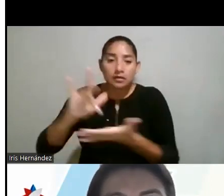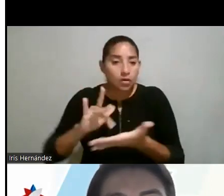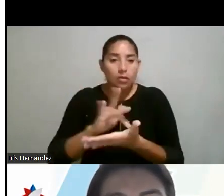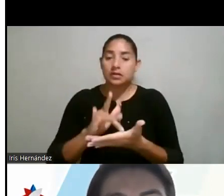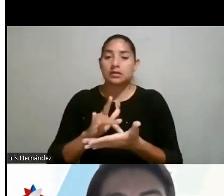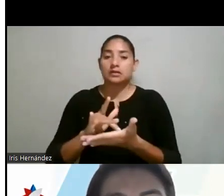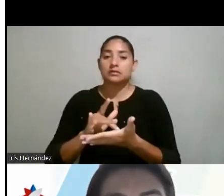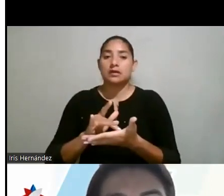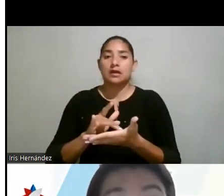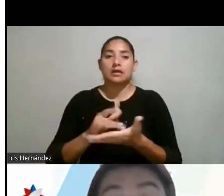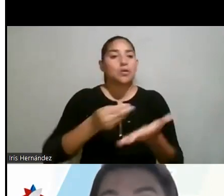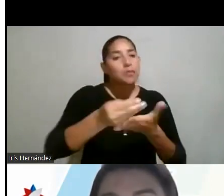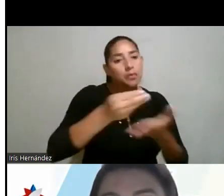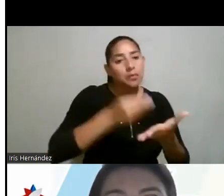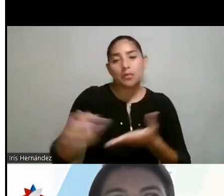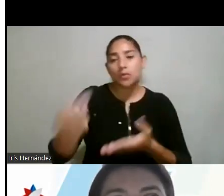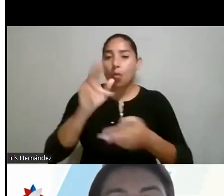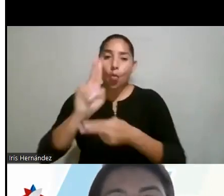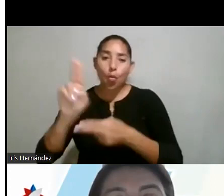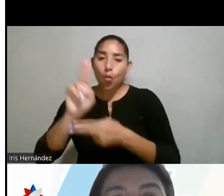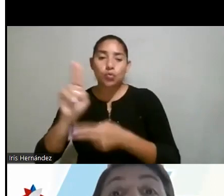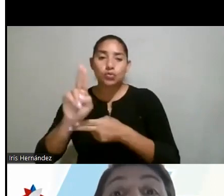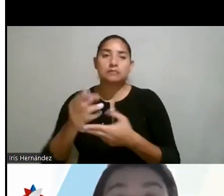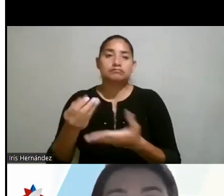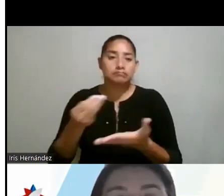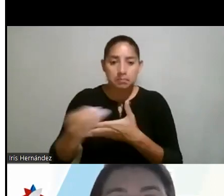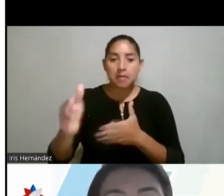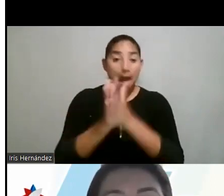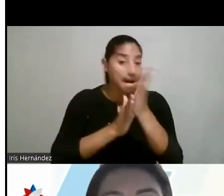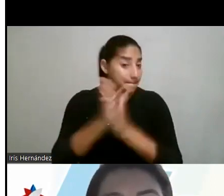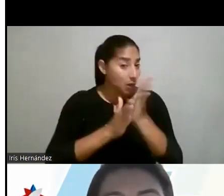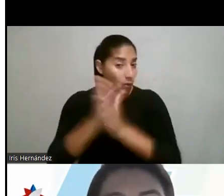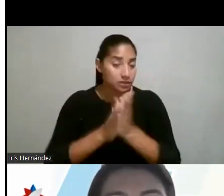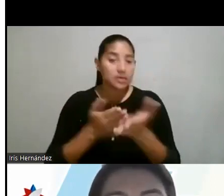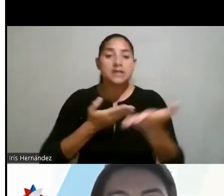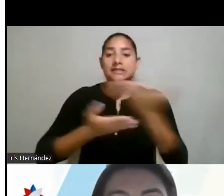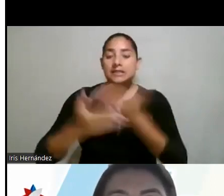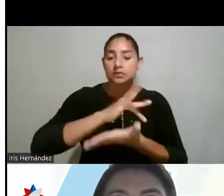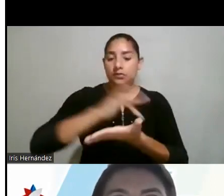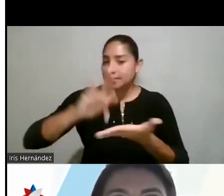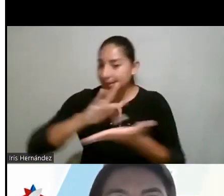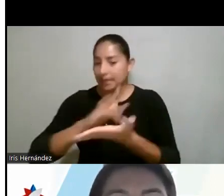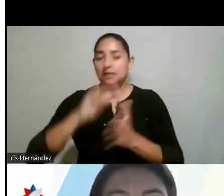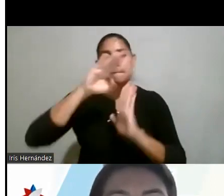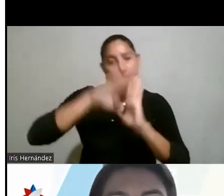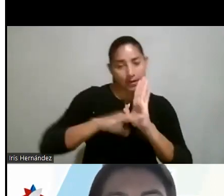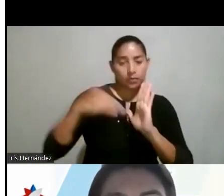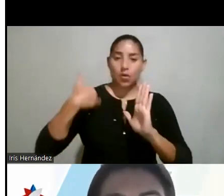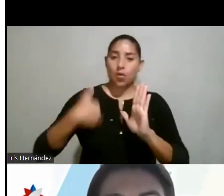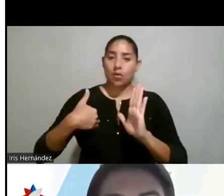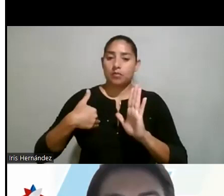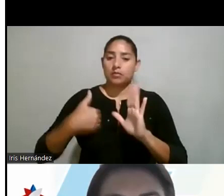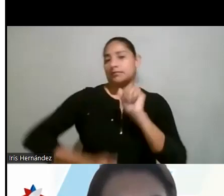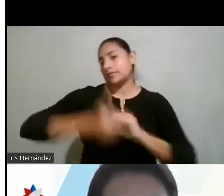consumir o a usar, no digamos consumir, a aprovechar servicios digitales que podrían, por supuesto,